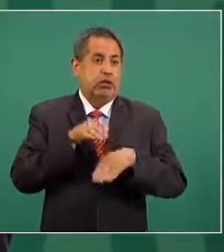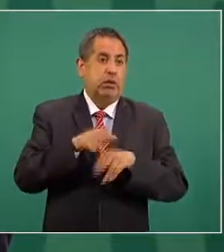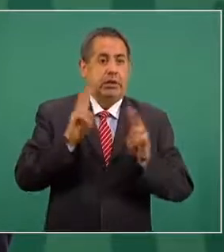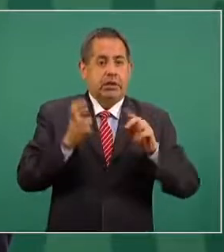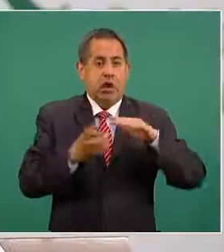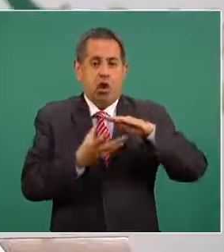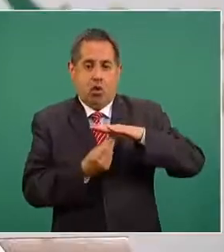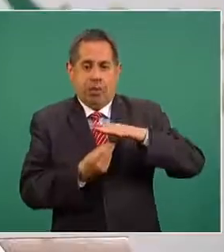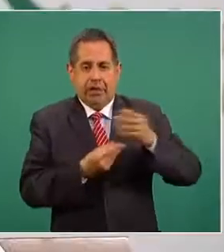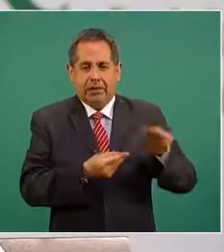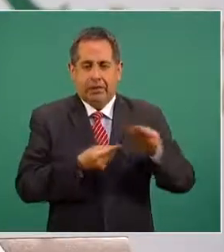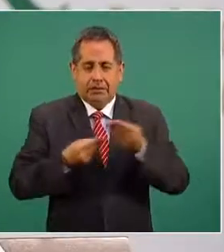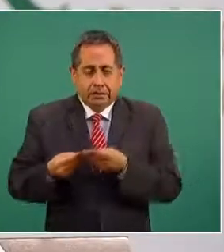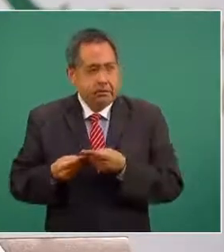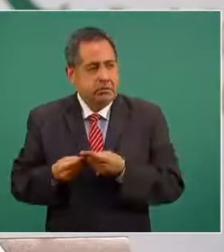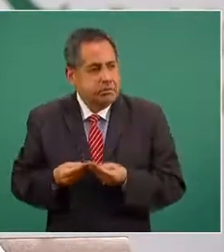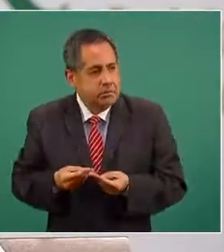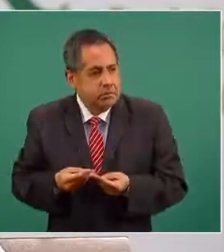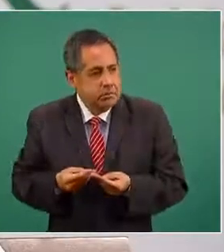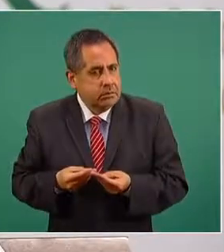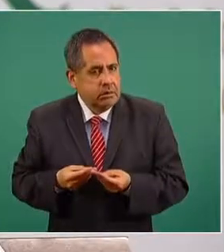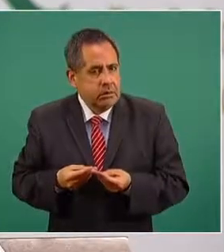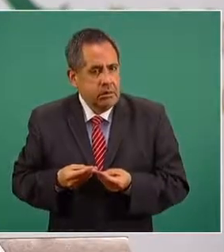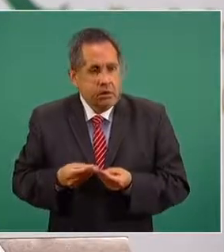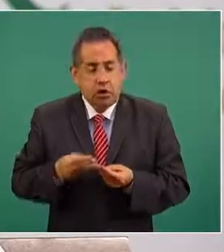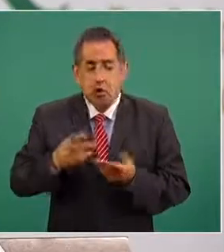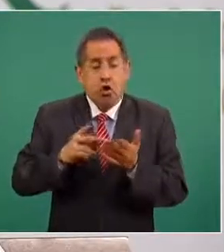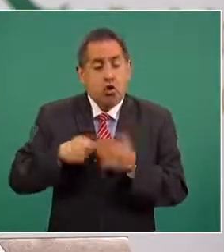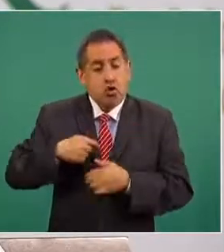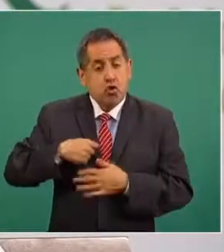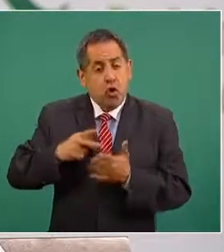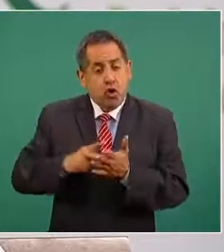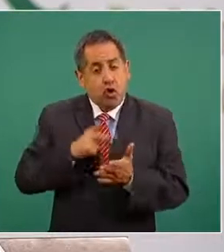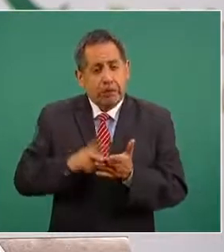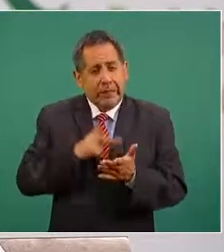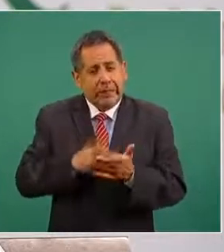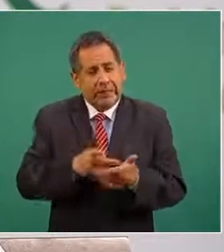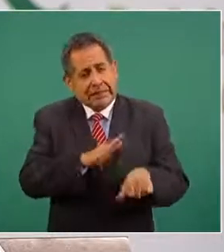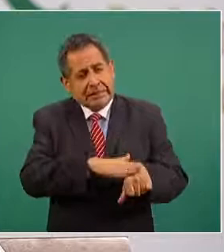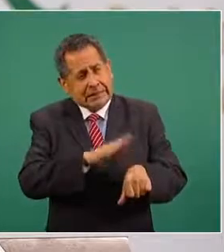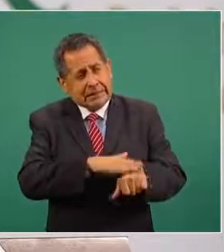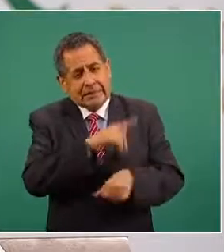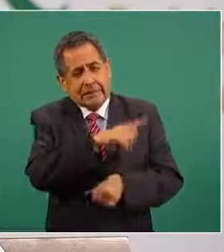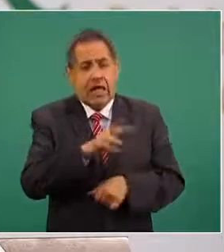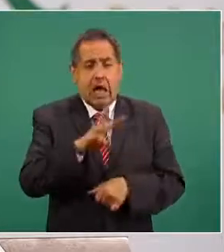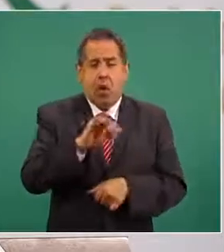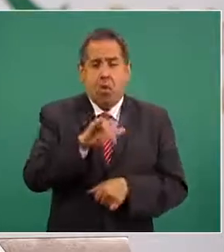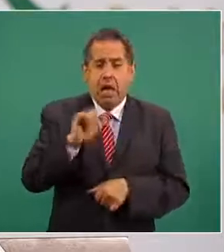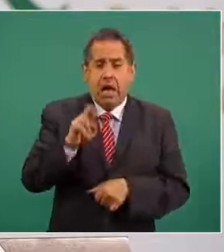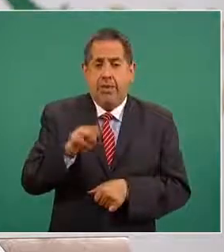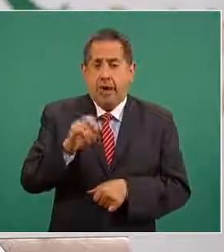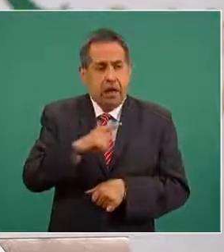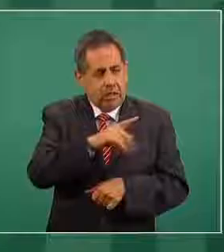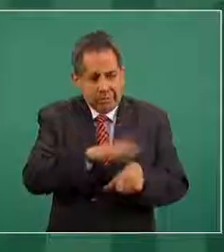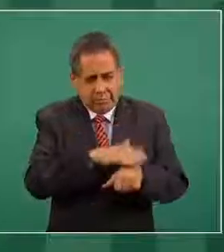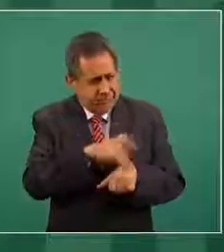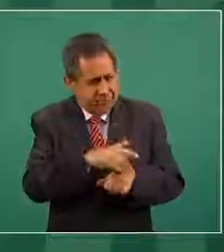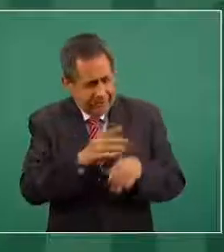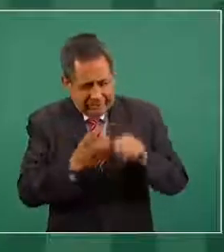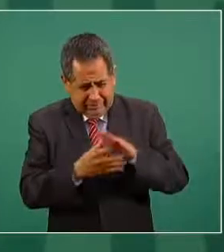México, que es todo lo que tiene Estados Unidos, porque yo se lo subrayé a William Barr cuando hablamos por teléfono.